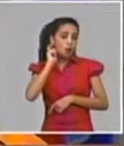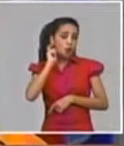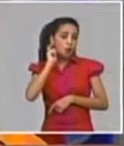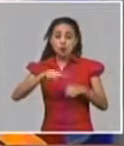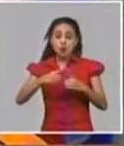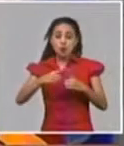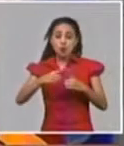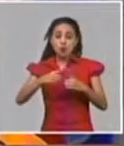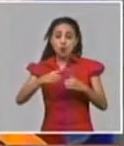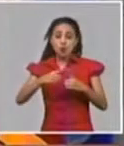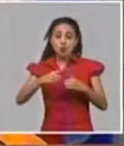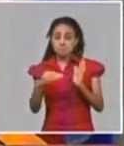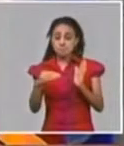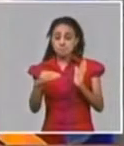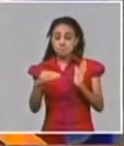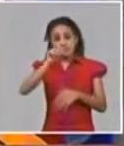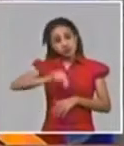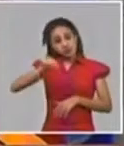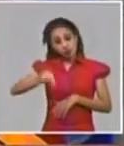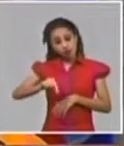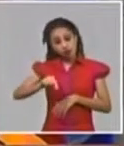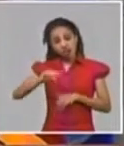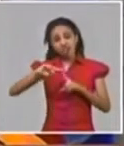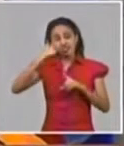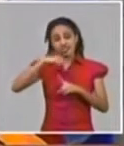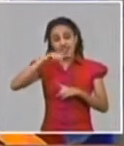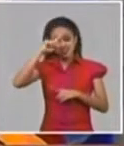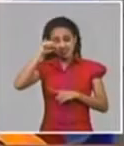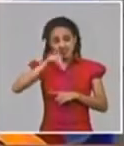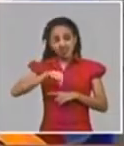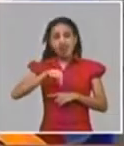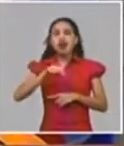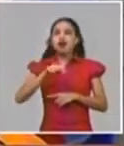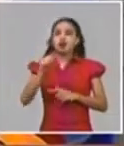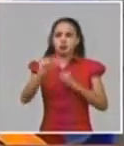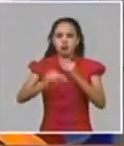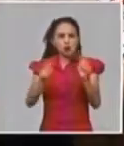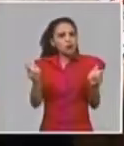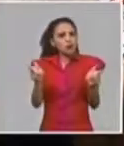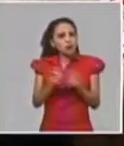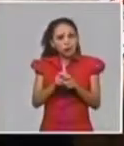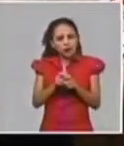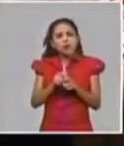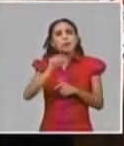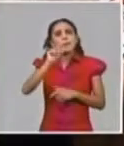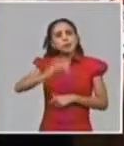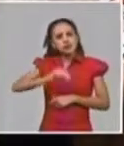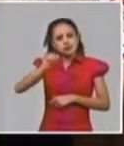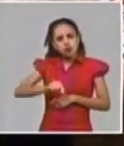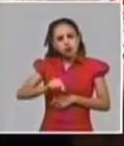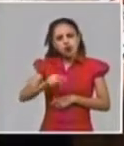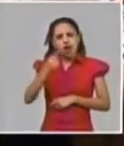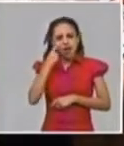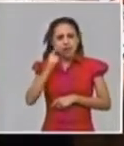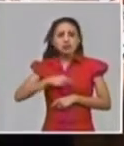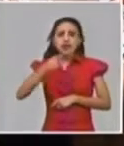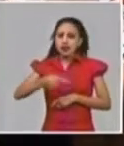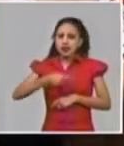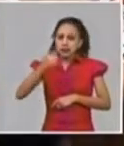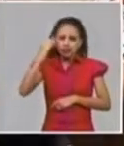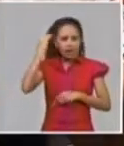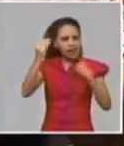tasa de incidencia ha continuado disminuyendo es un indicador que mundialmente mide cómo se comportan las enfermedades ayer hay más